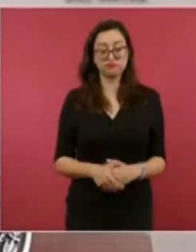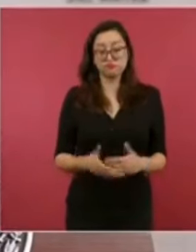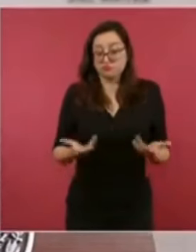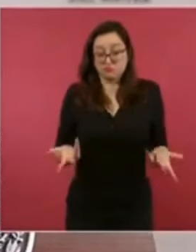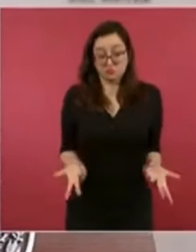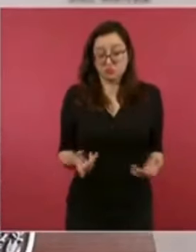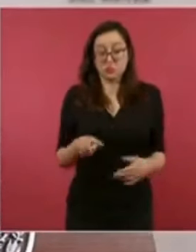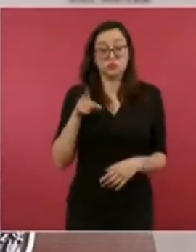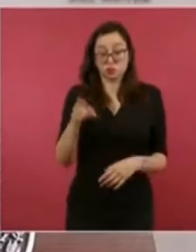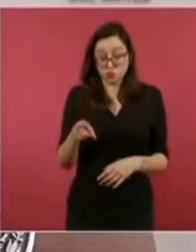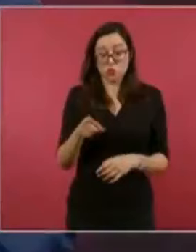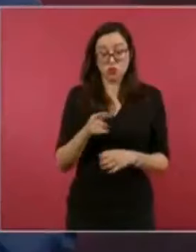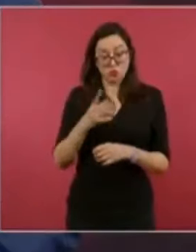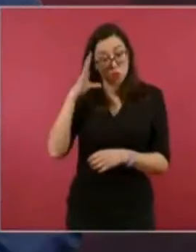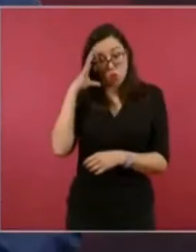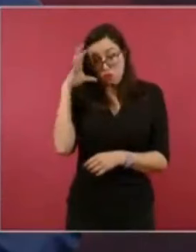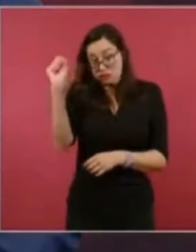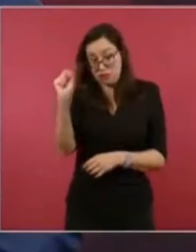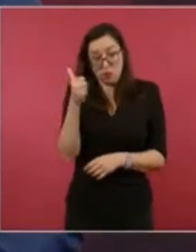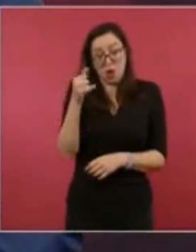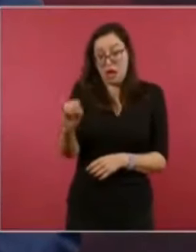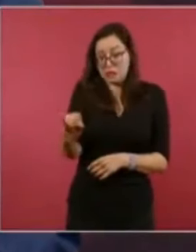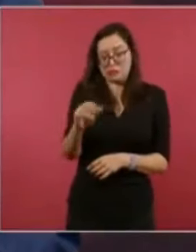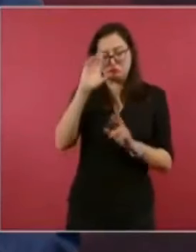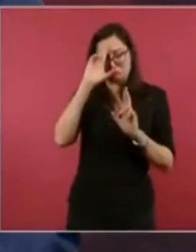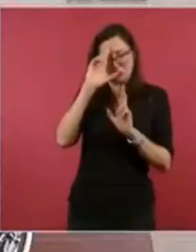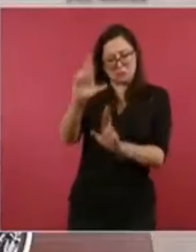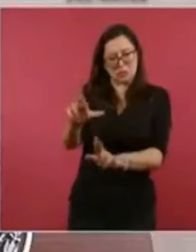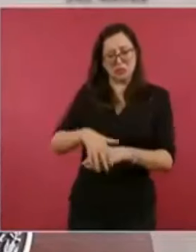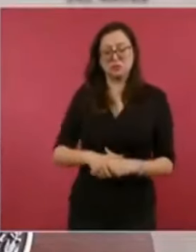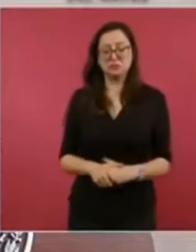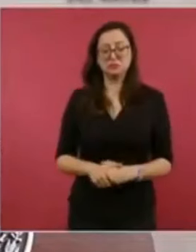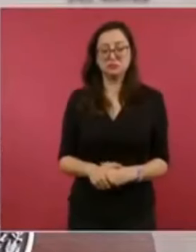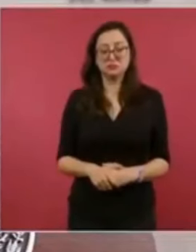tu concepción de las cosas y respetamos. O sea,